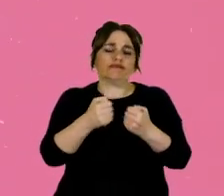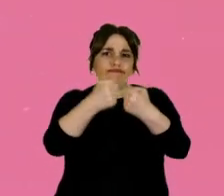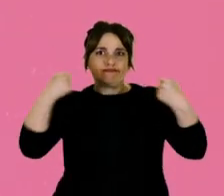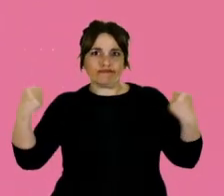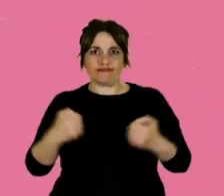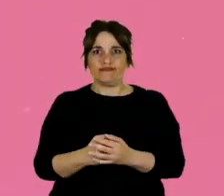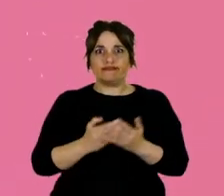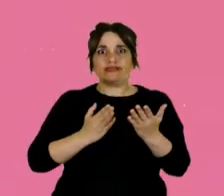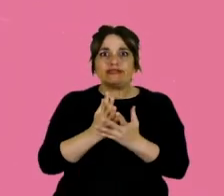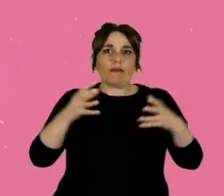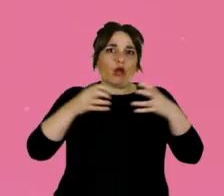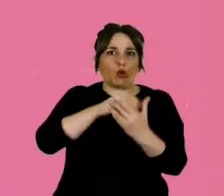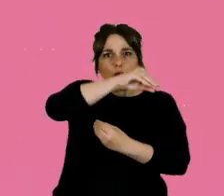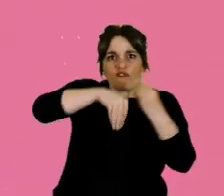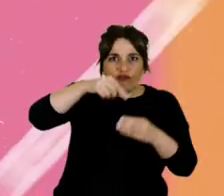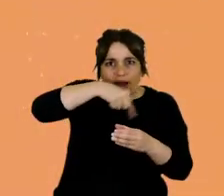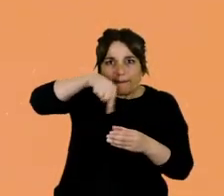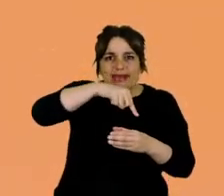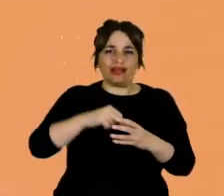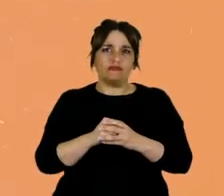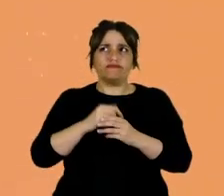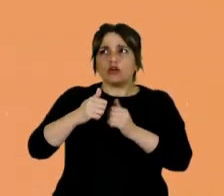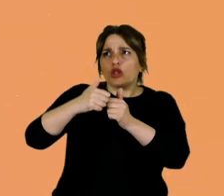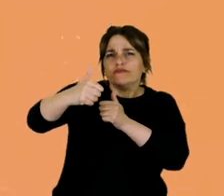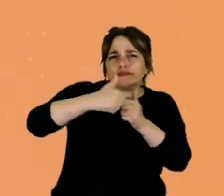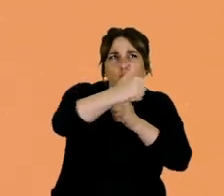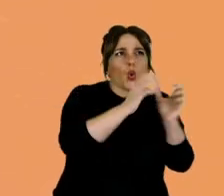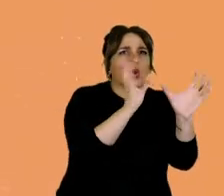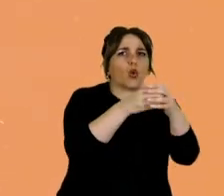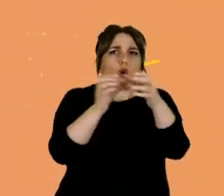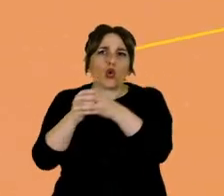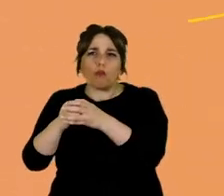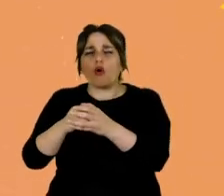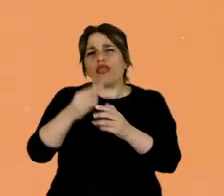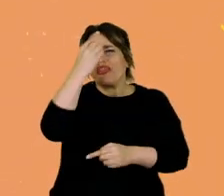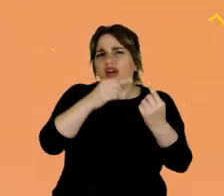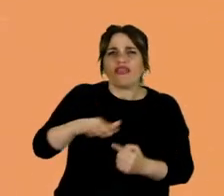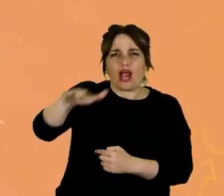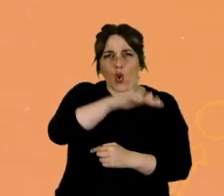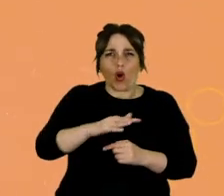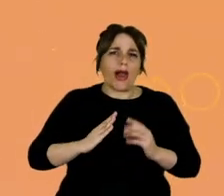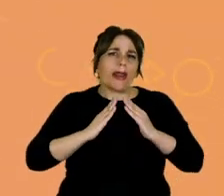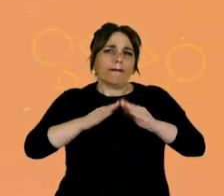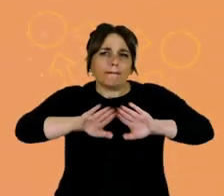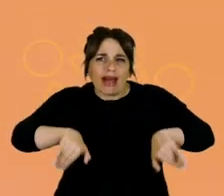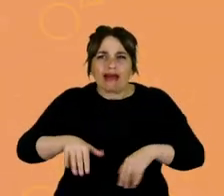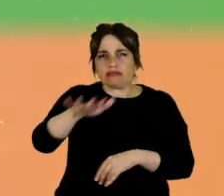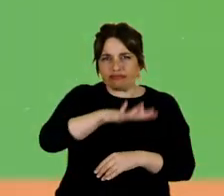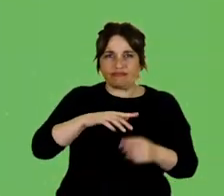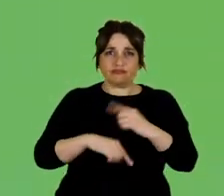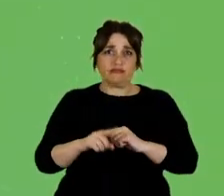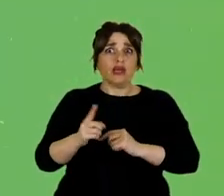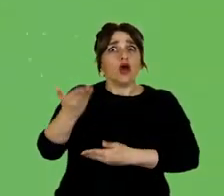Reunite solo con tu burbuja familiar. Mantén distancia de otras burbujas en playas o espacios públicos. No